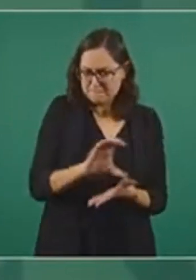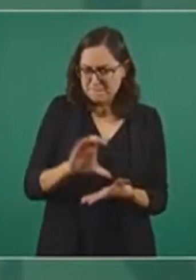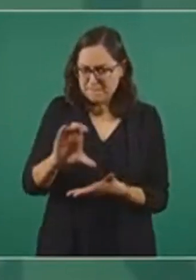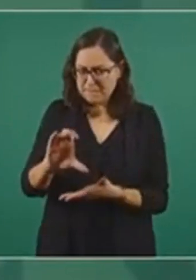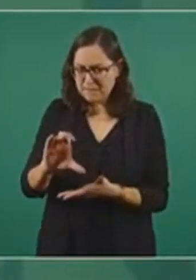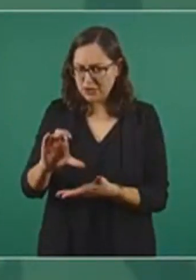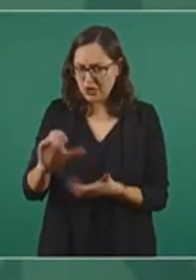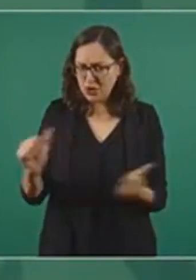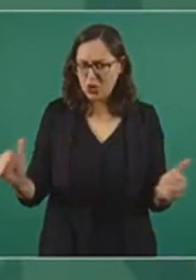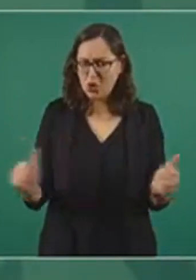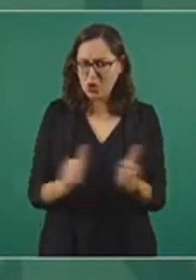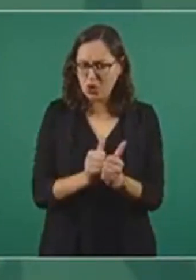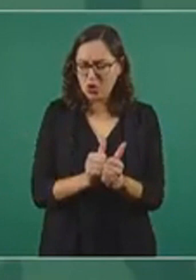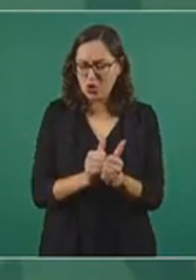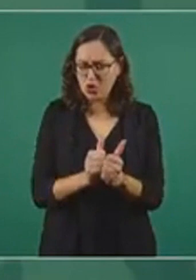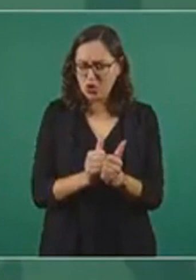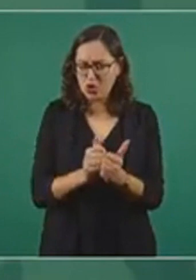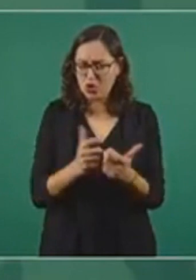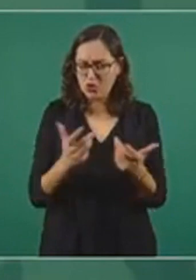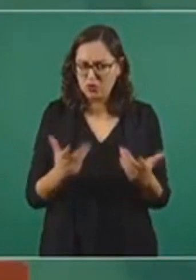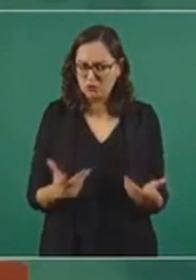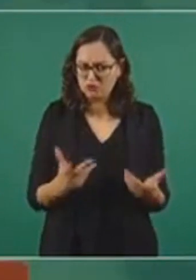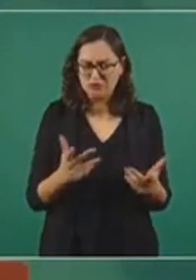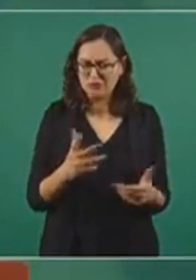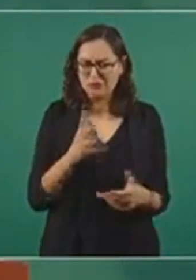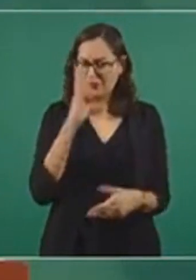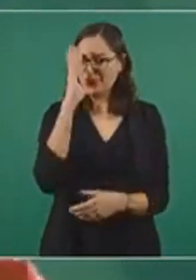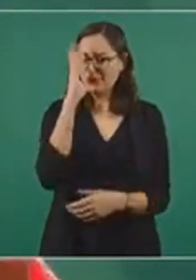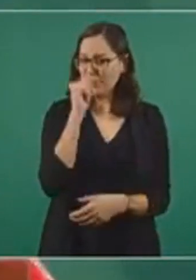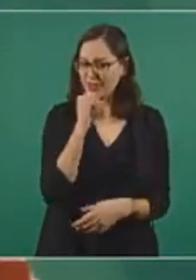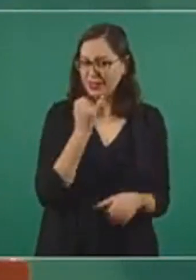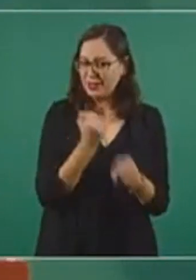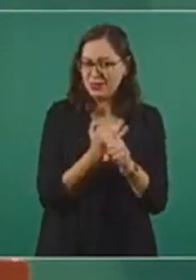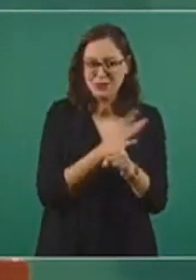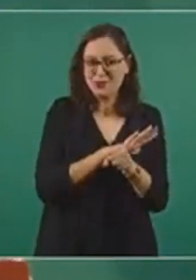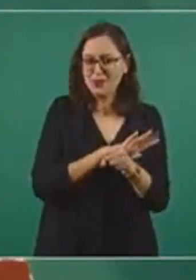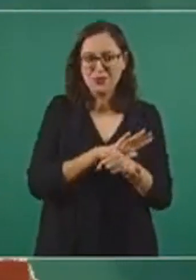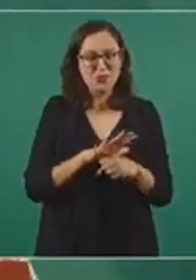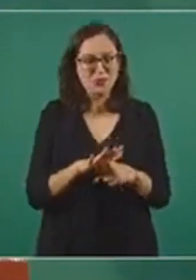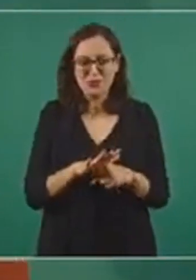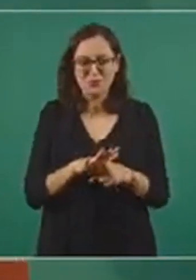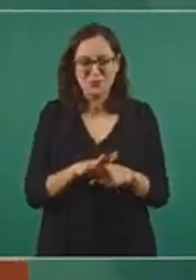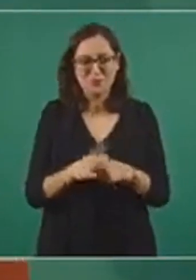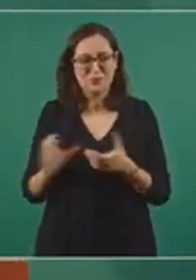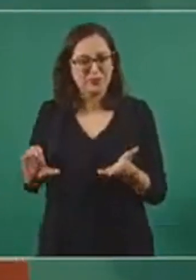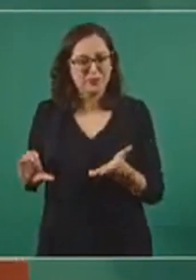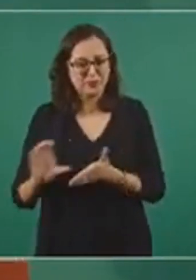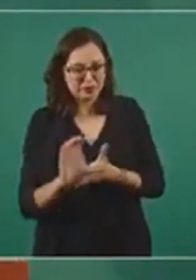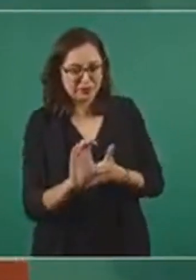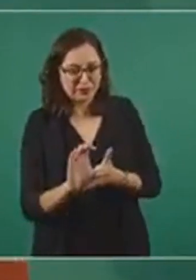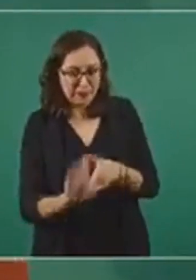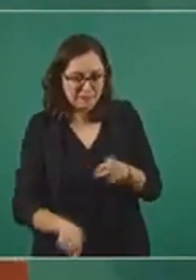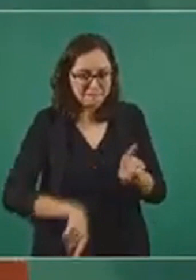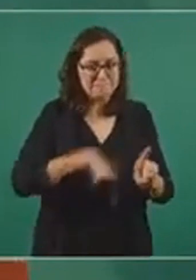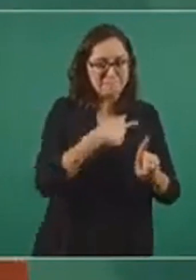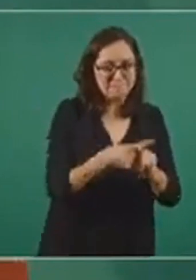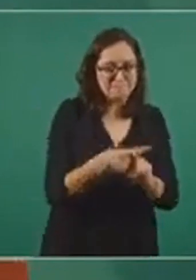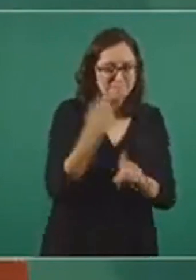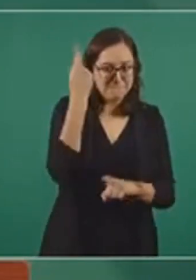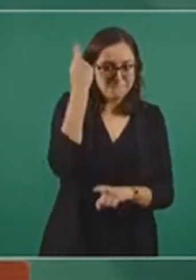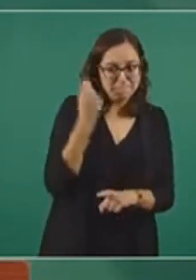explicación de que no es posible que tengan el apoyo por cesantía y vejez y además la jubilación.